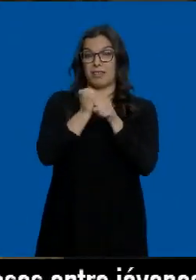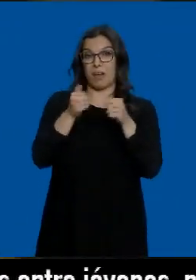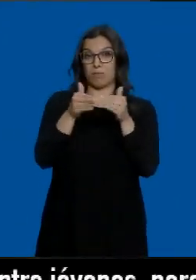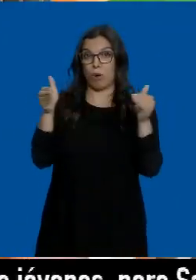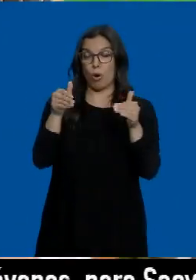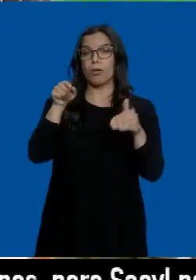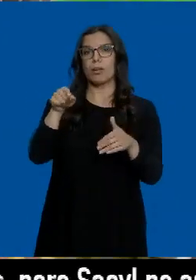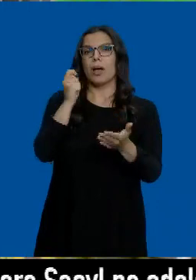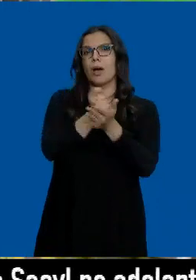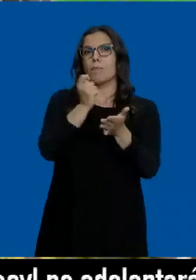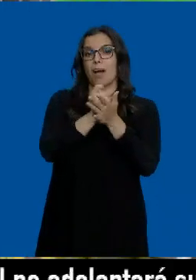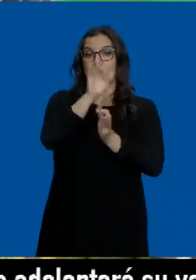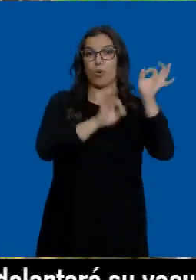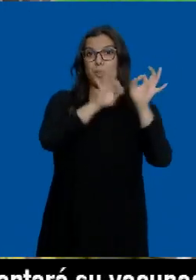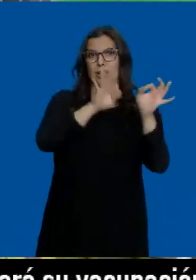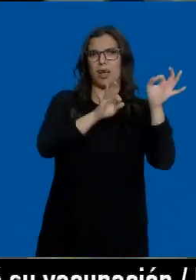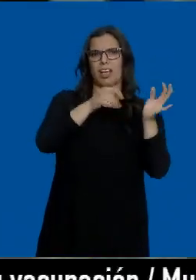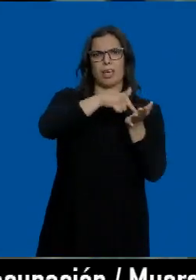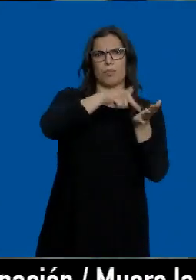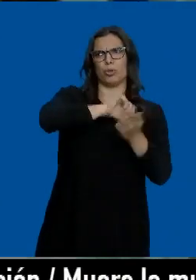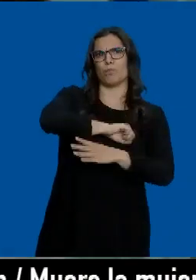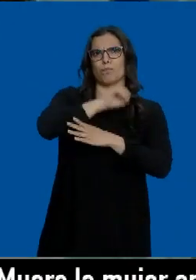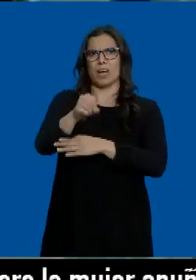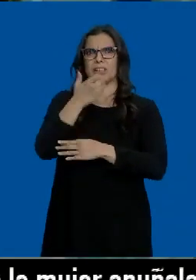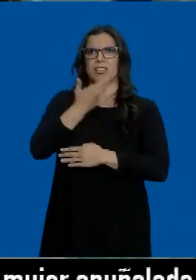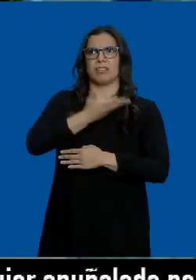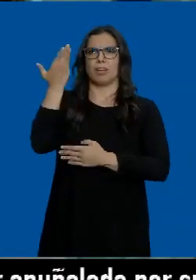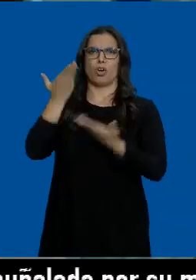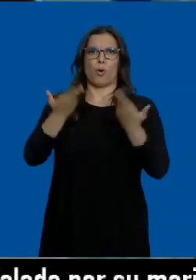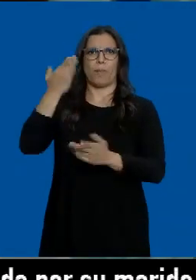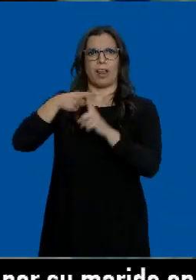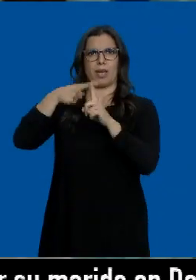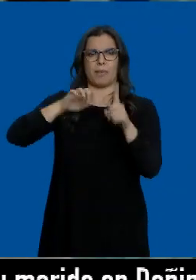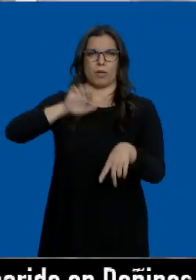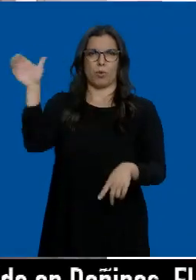laboral pagan en proporción muchos más impuestos que la media europea.